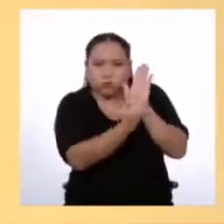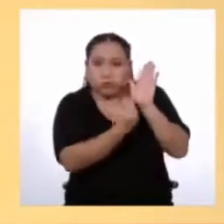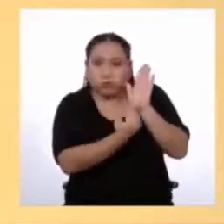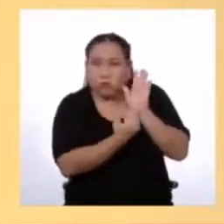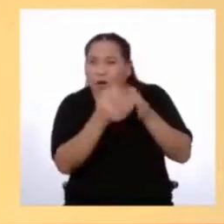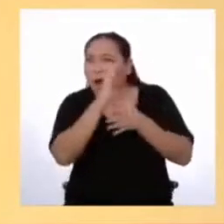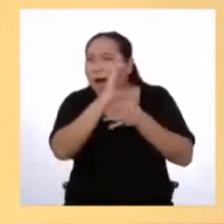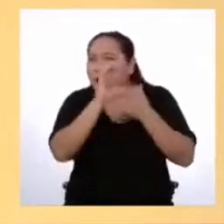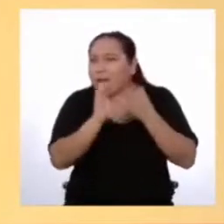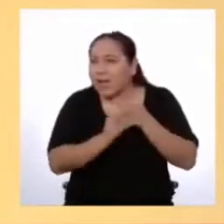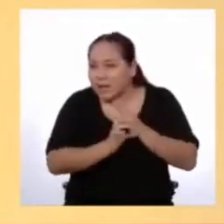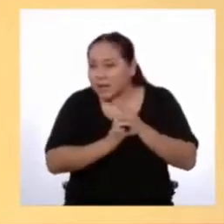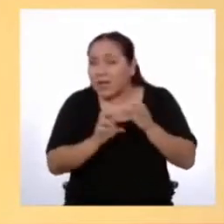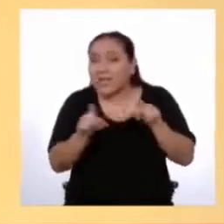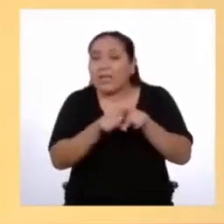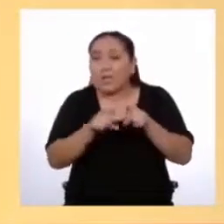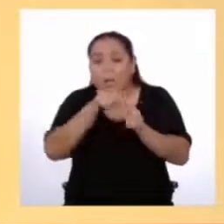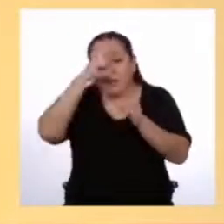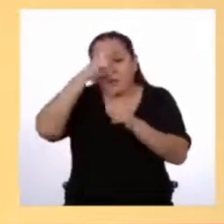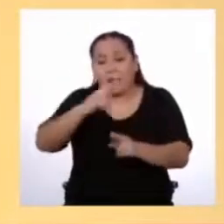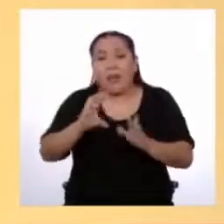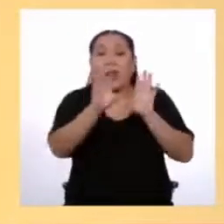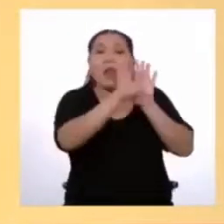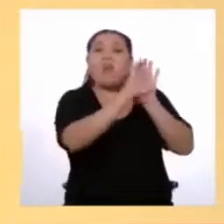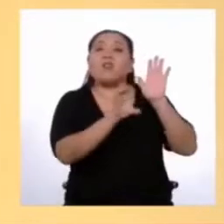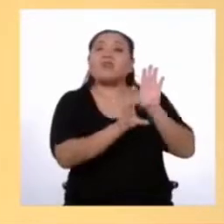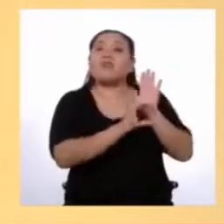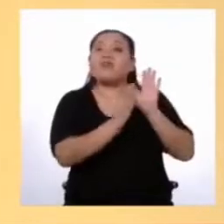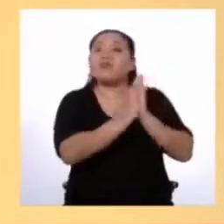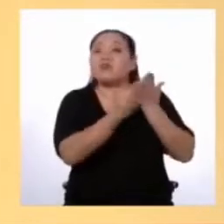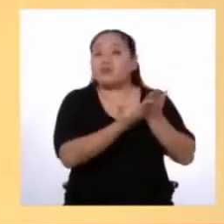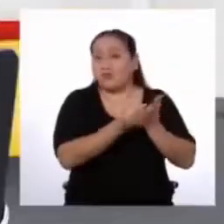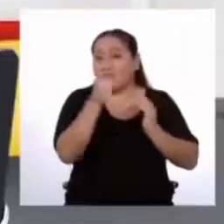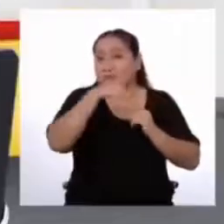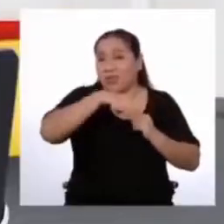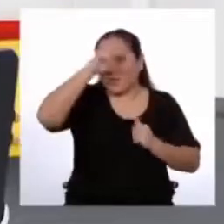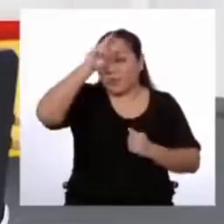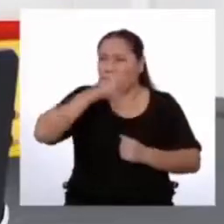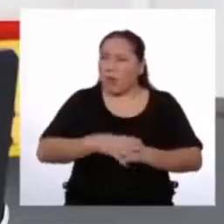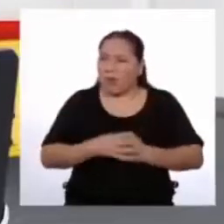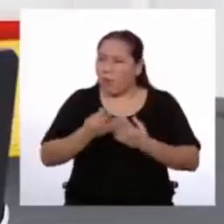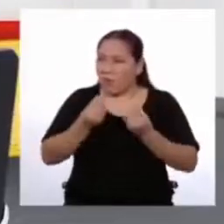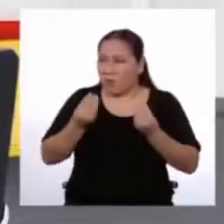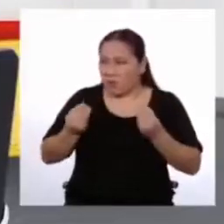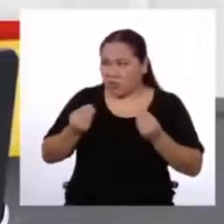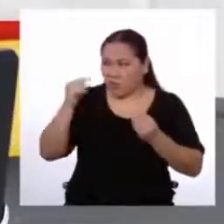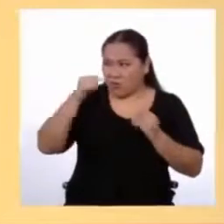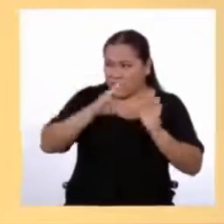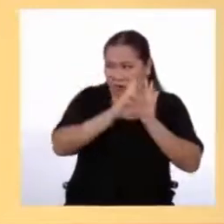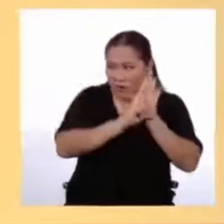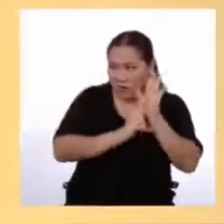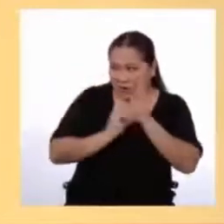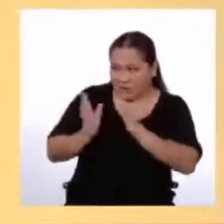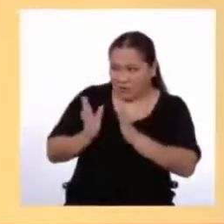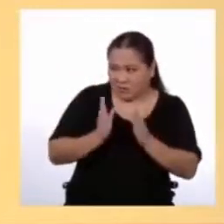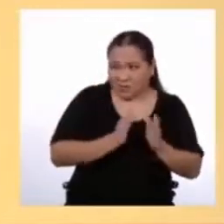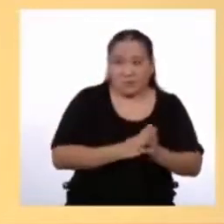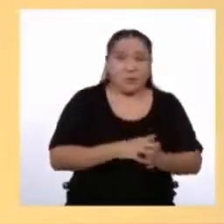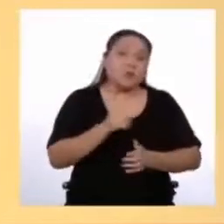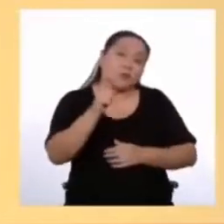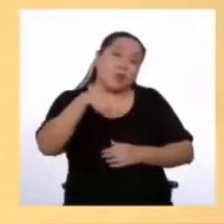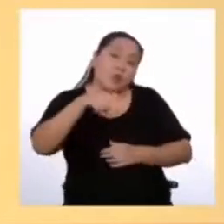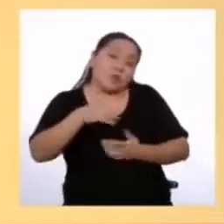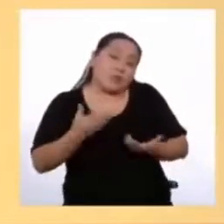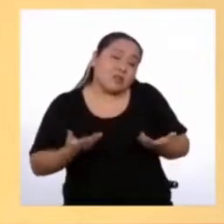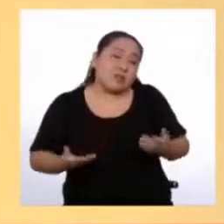en la Constitución Política del Perú ¡Guau! ¿Y son muchos estos requisitos? Los necesarios